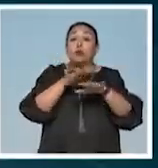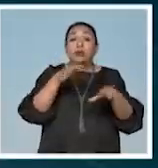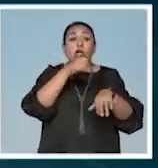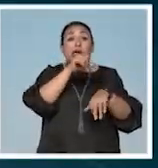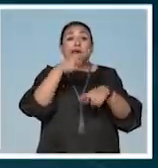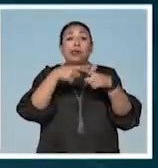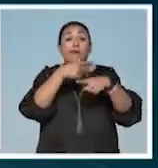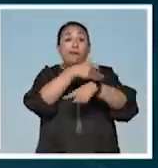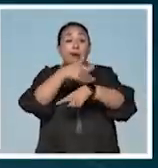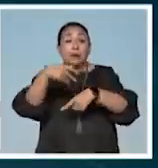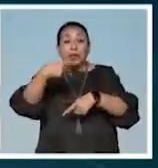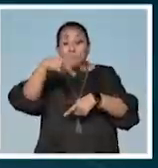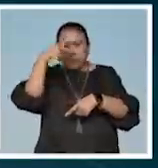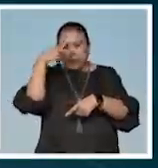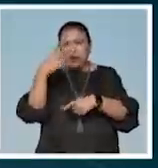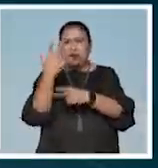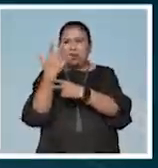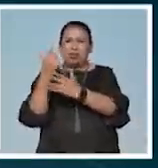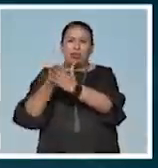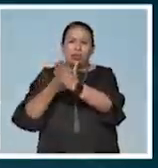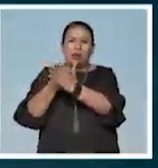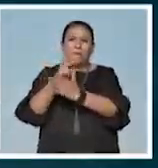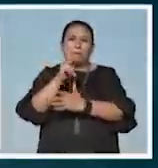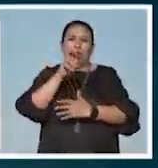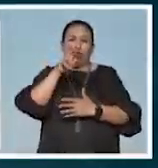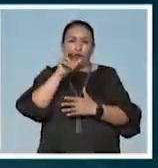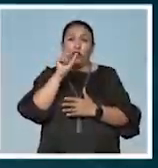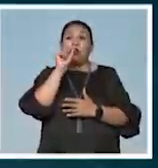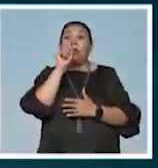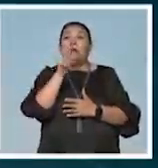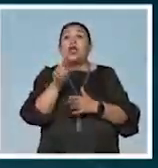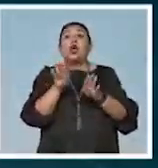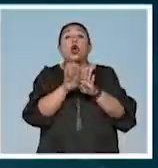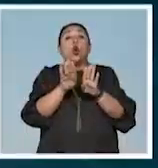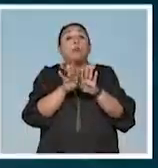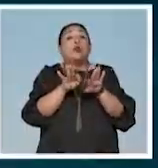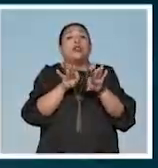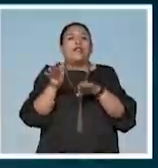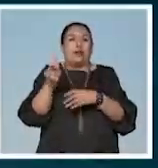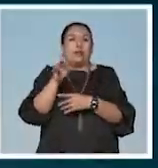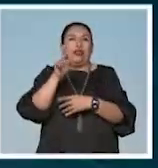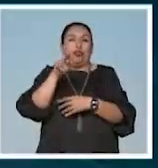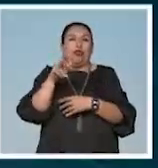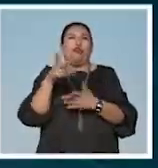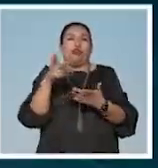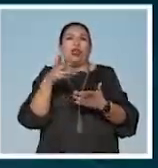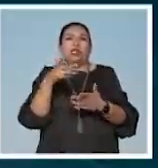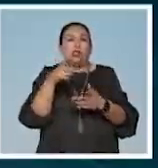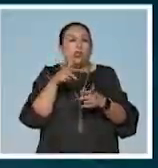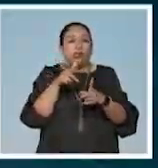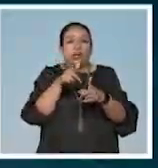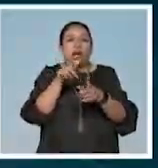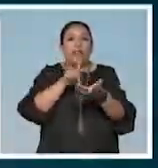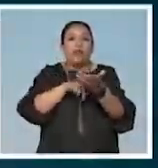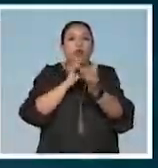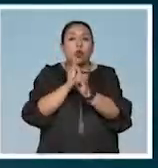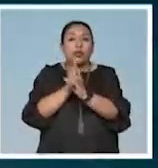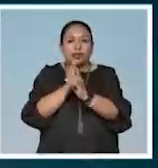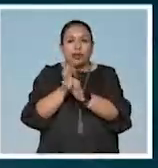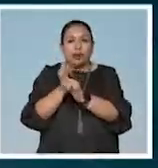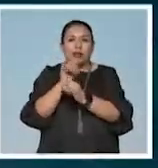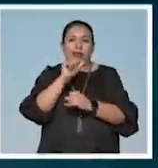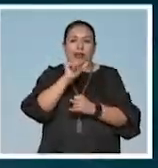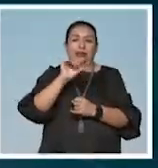mexicanas sobre los argumentos de los movimientos pedófilos y los modus operandi de pedófilos pederastas que acechan en Internet, la